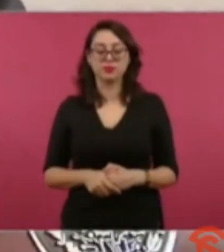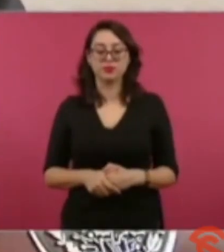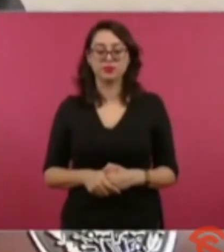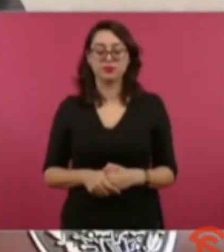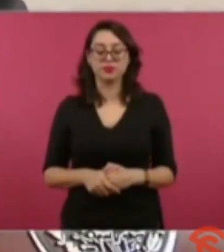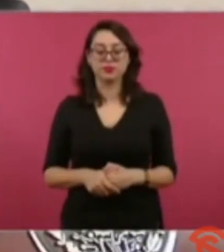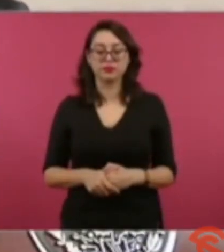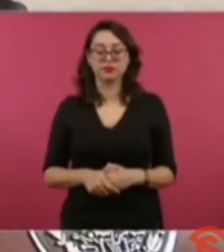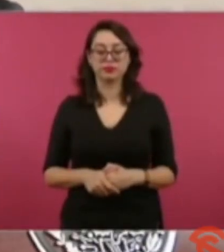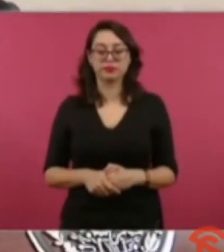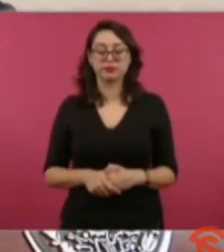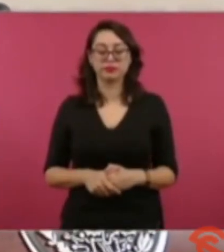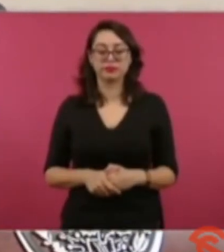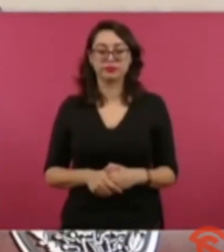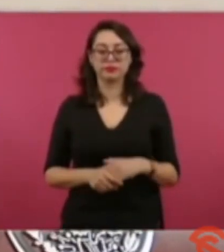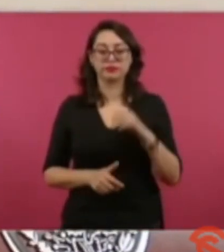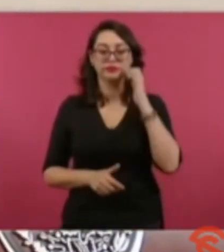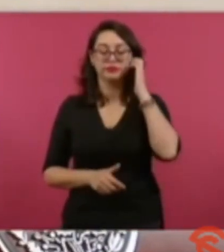¿José María Aguilar?